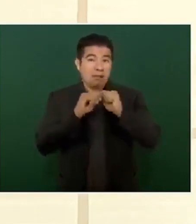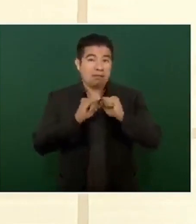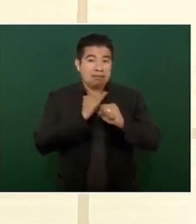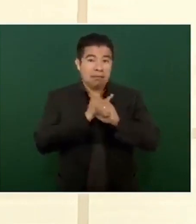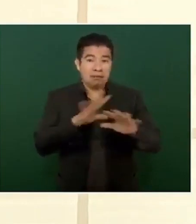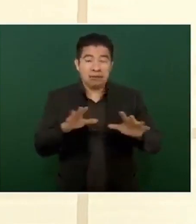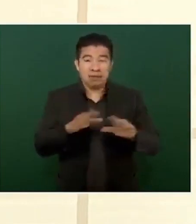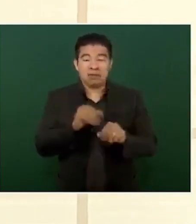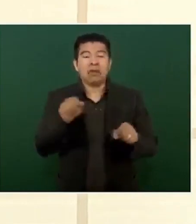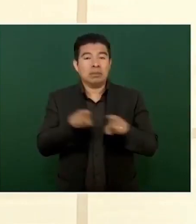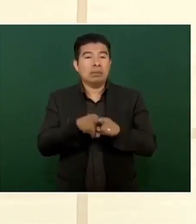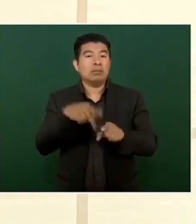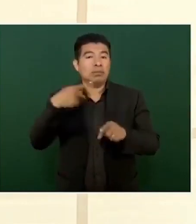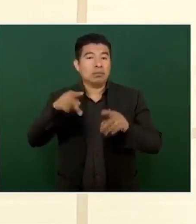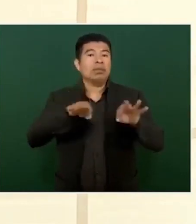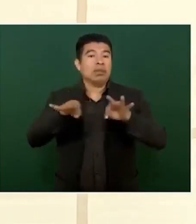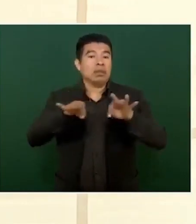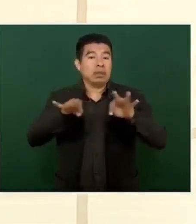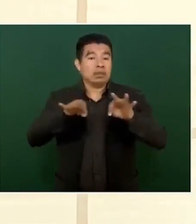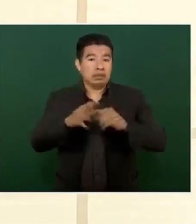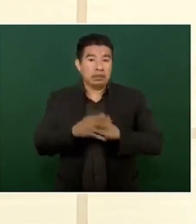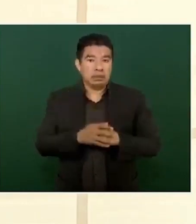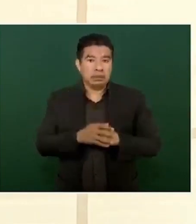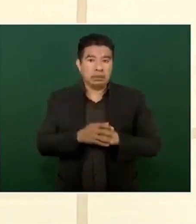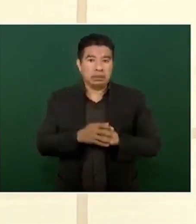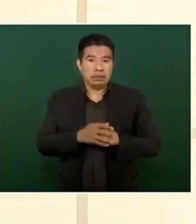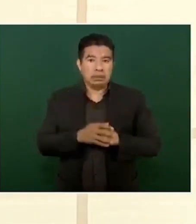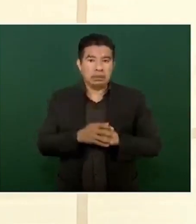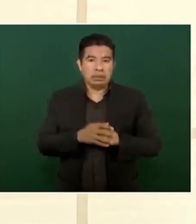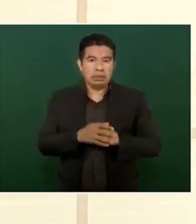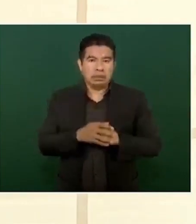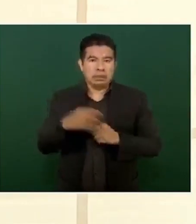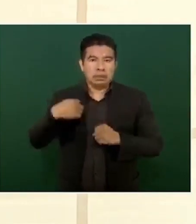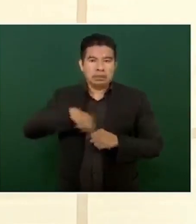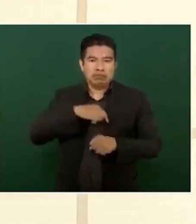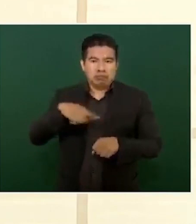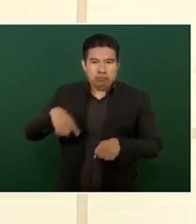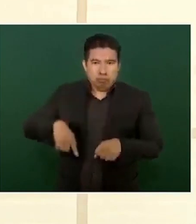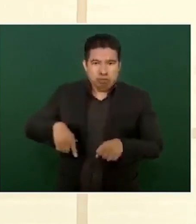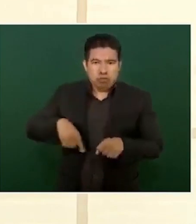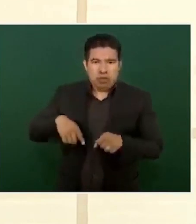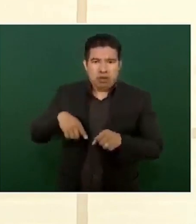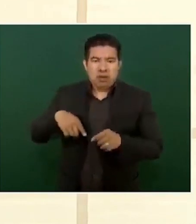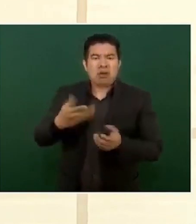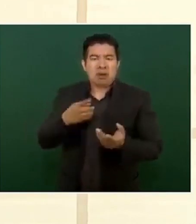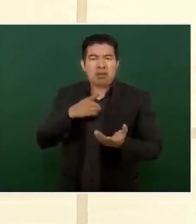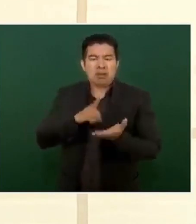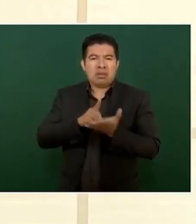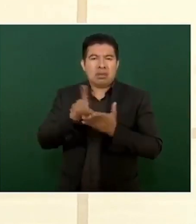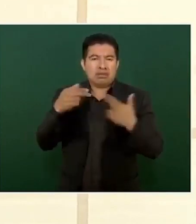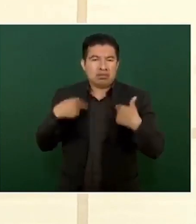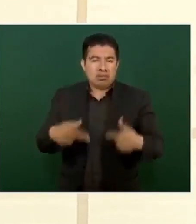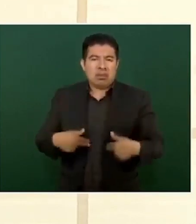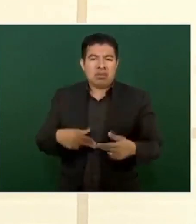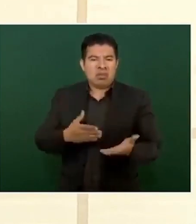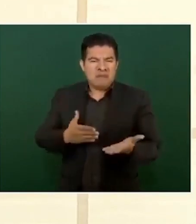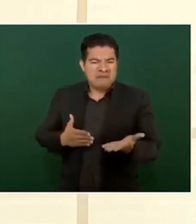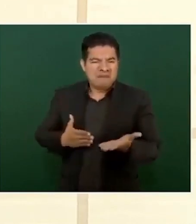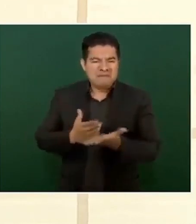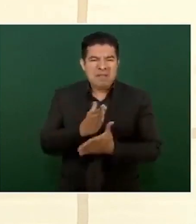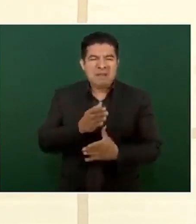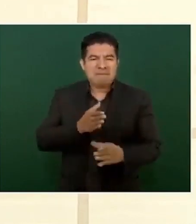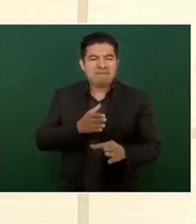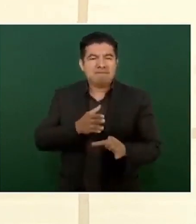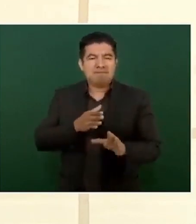El Estado No viola Los derechos humanos Como sucedía En